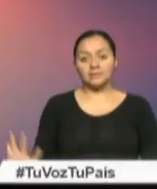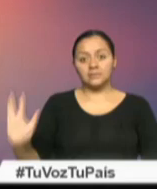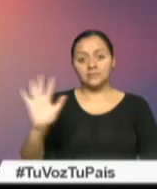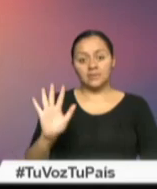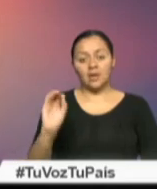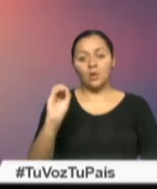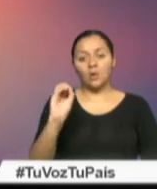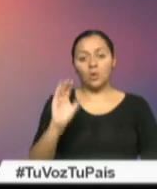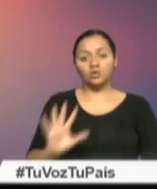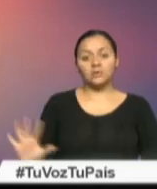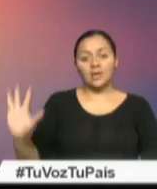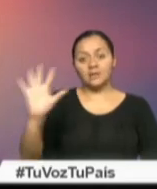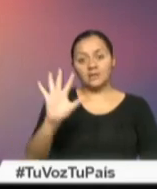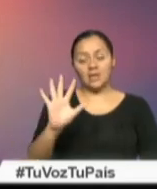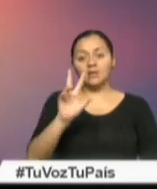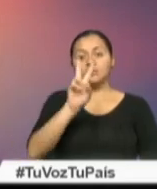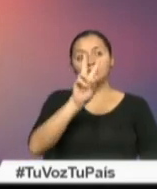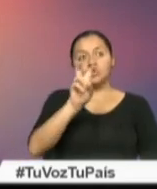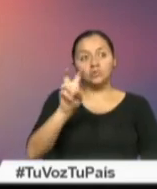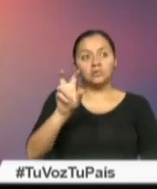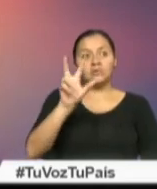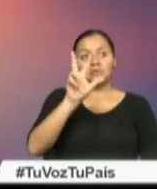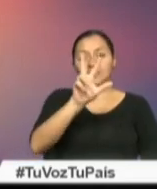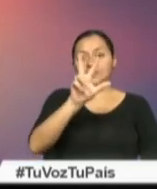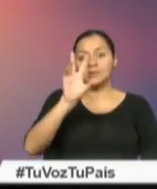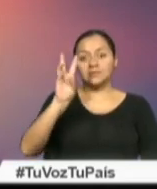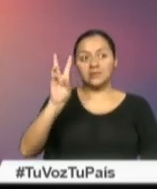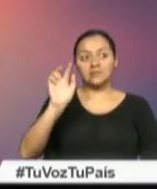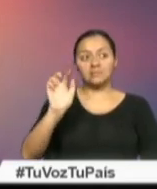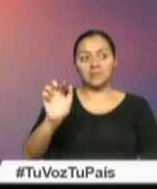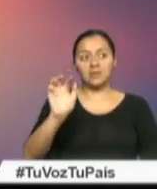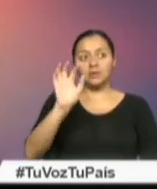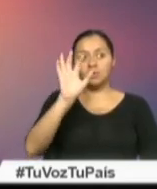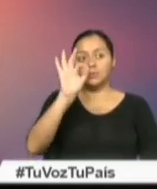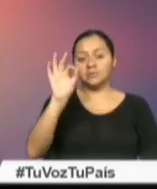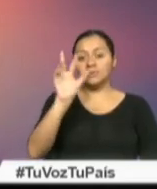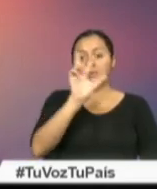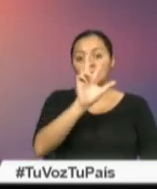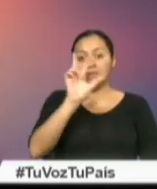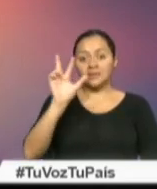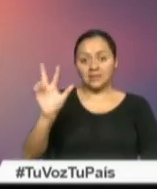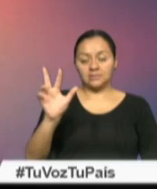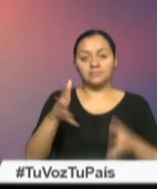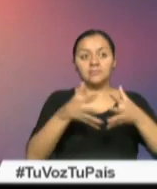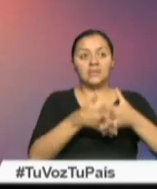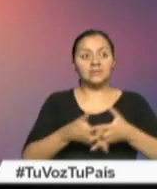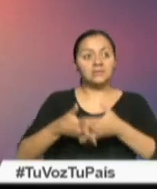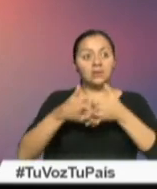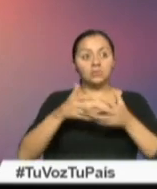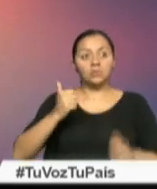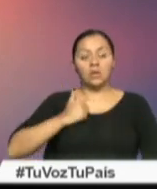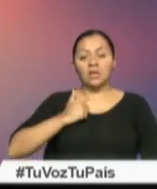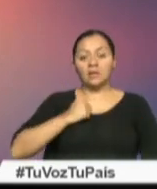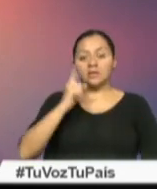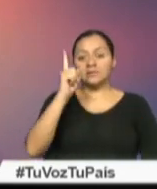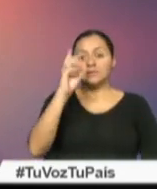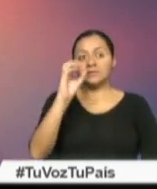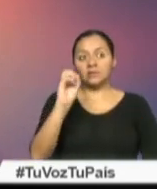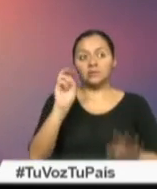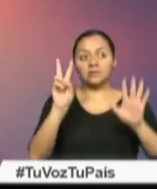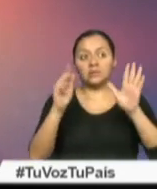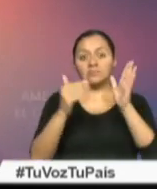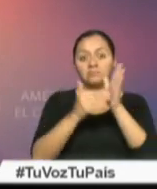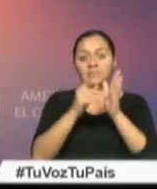con 236 mil 933 electores, Estados Unidos y Canadá, con 107 mil 130